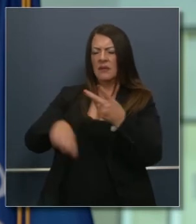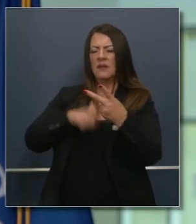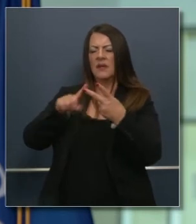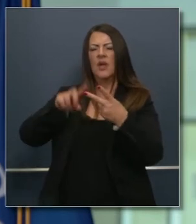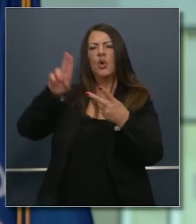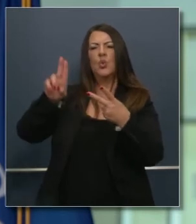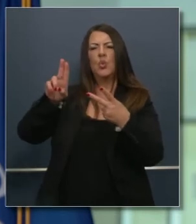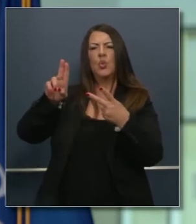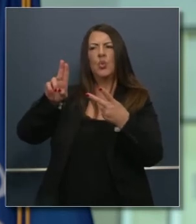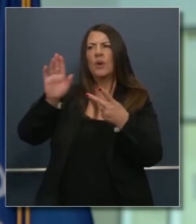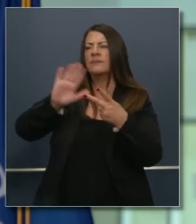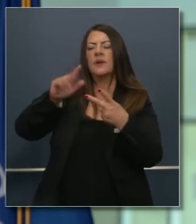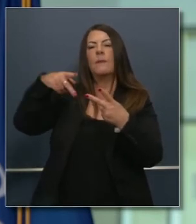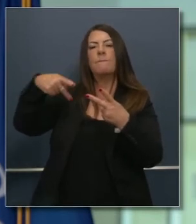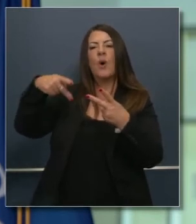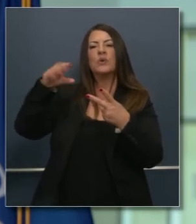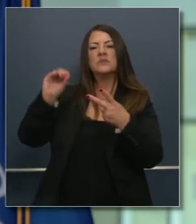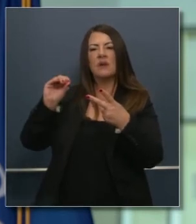Parcels